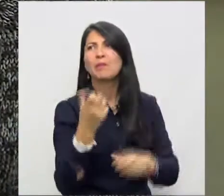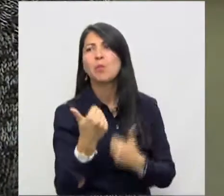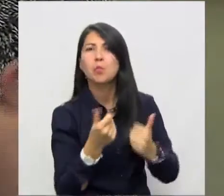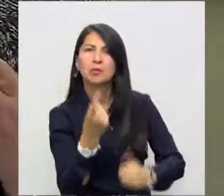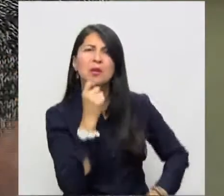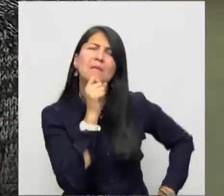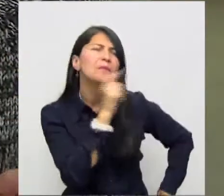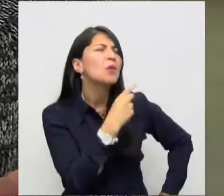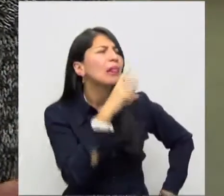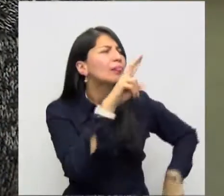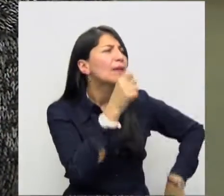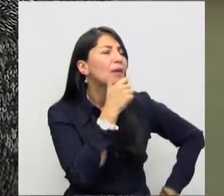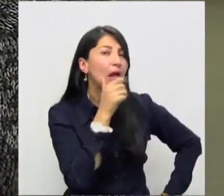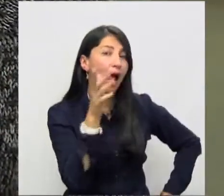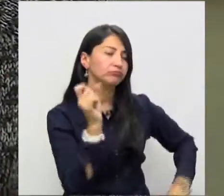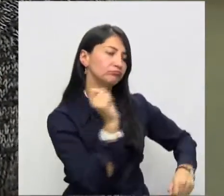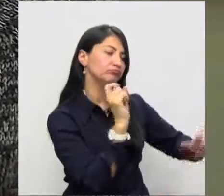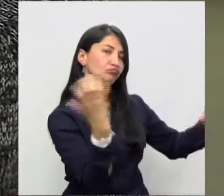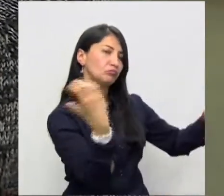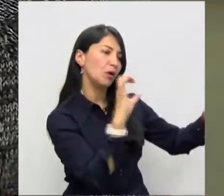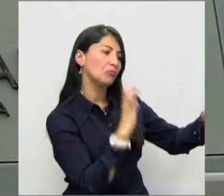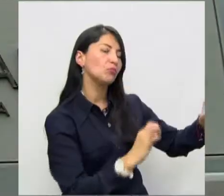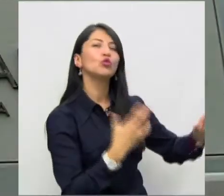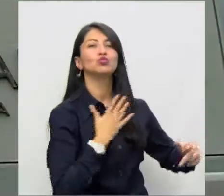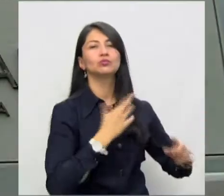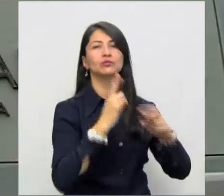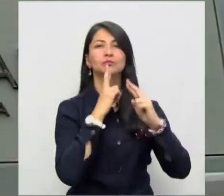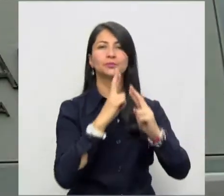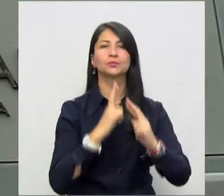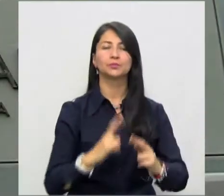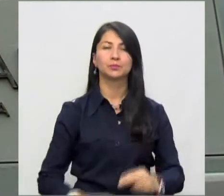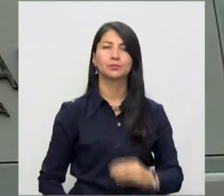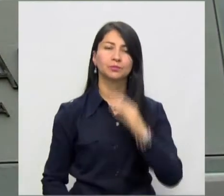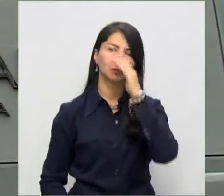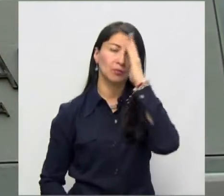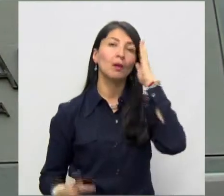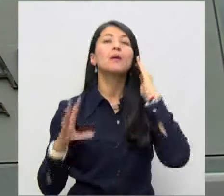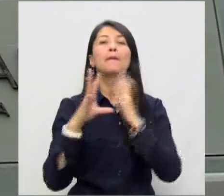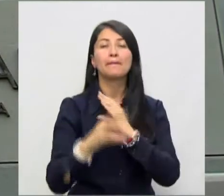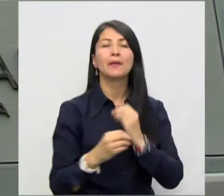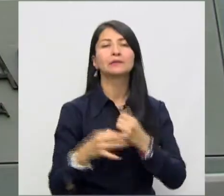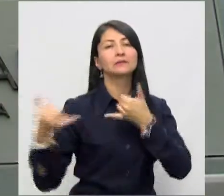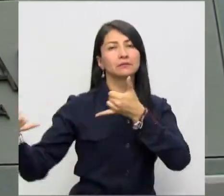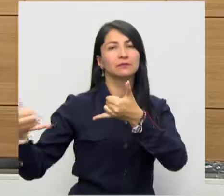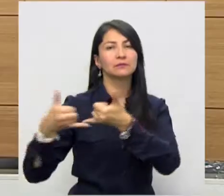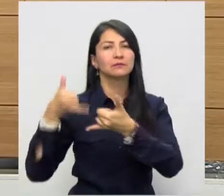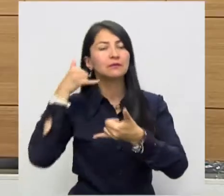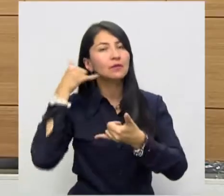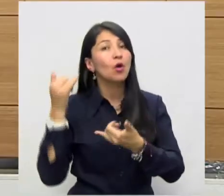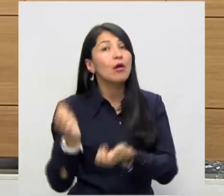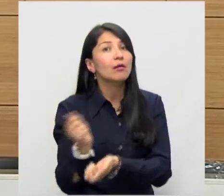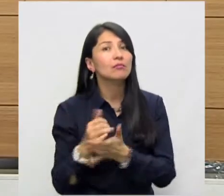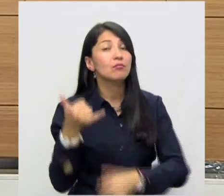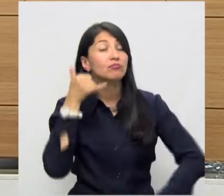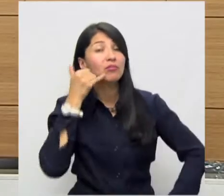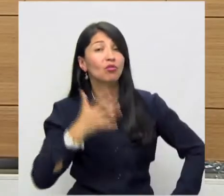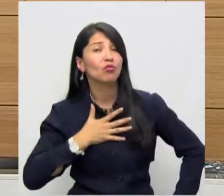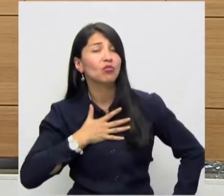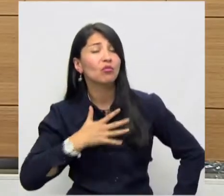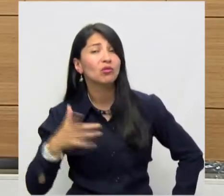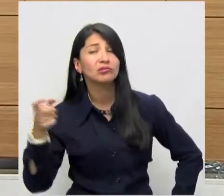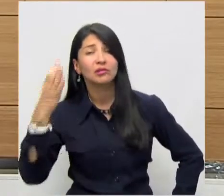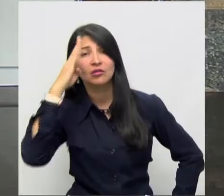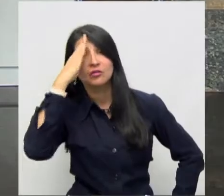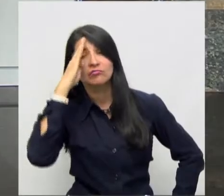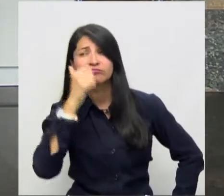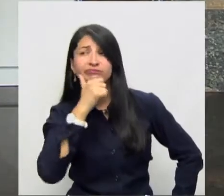quieren que se traten este día en nuestra rendición de cuentas. La Contraloría habilitó además una línea telefónica para atender especialmente las